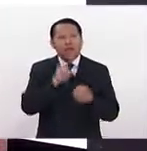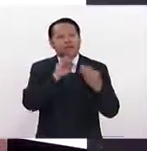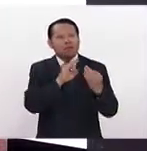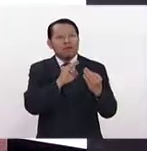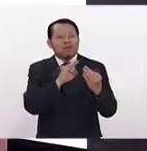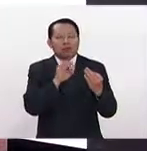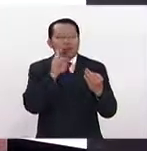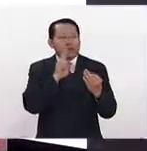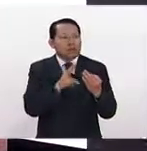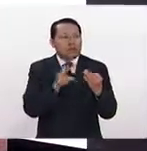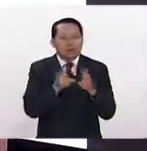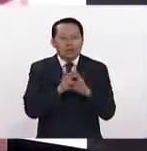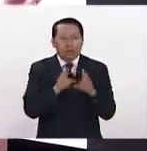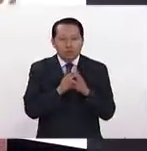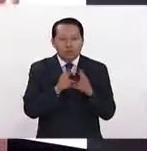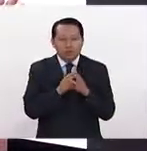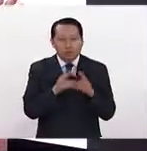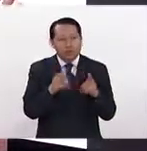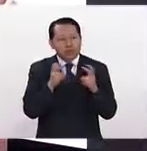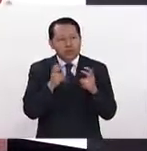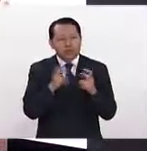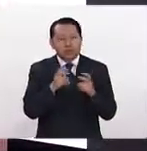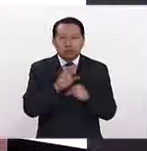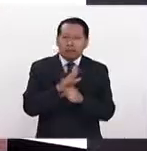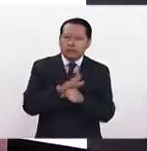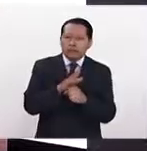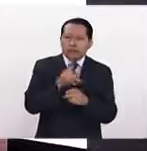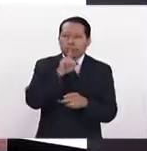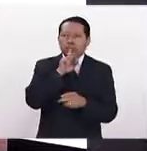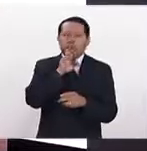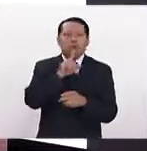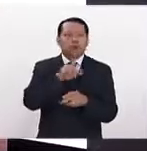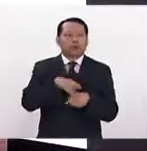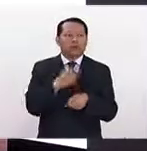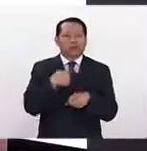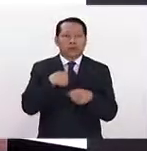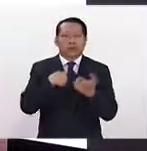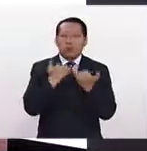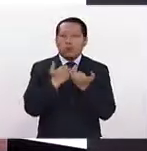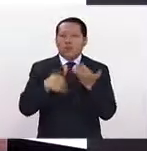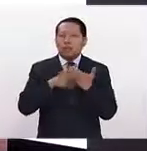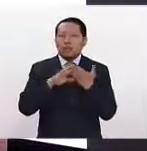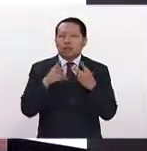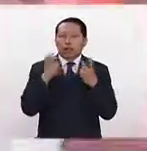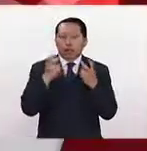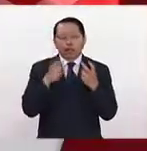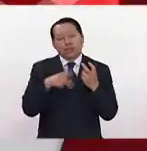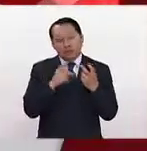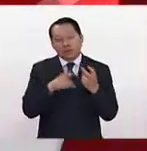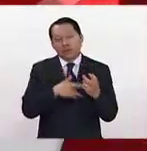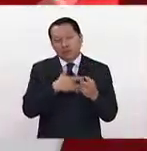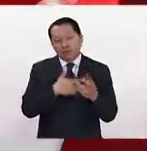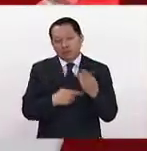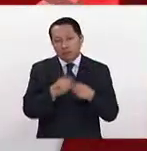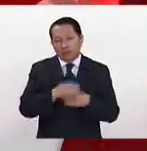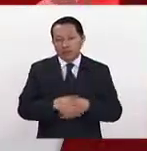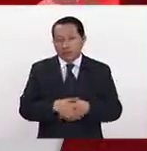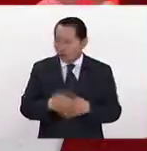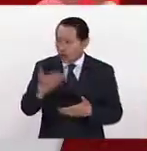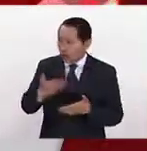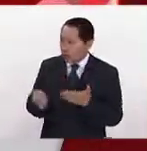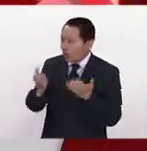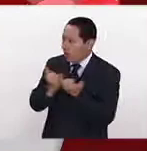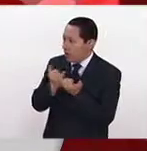y no eres ni capaz de tocar el traction, porque qué tal que a mí también me toca. Y es un miedo normal, pero es un miedo que te quita empatía. Ahora bien, existe